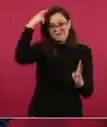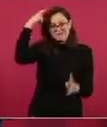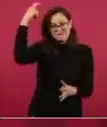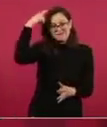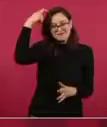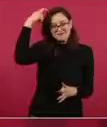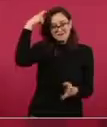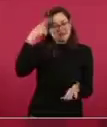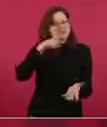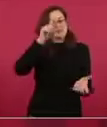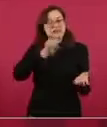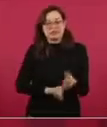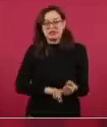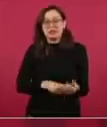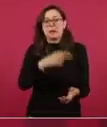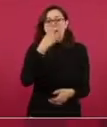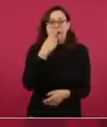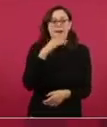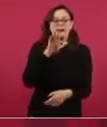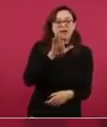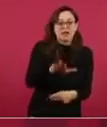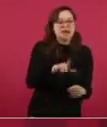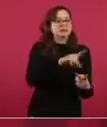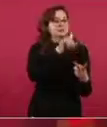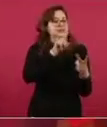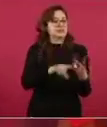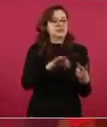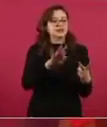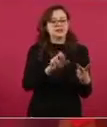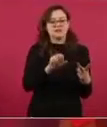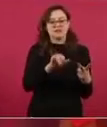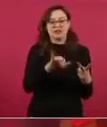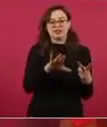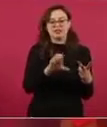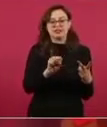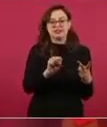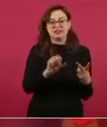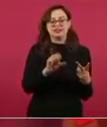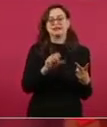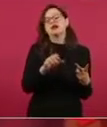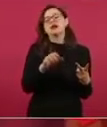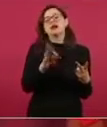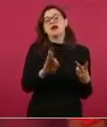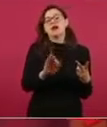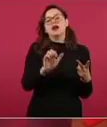franquistas, el estalinismo existe.